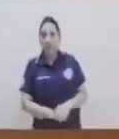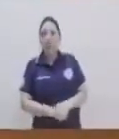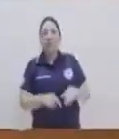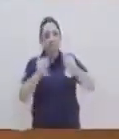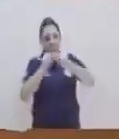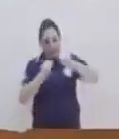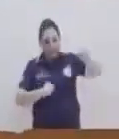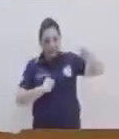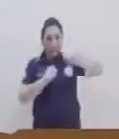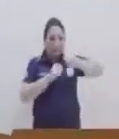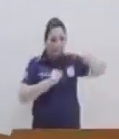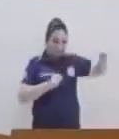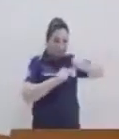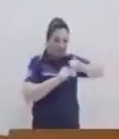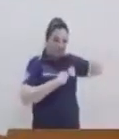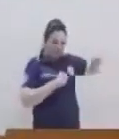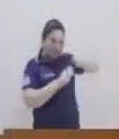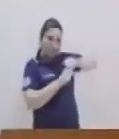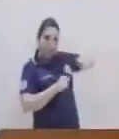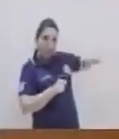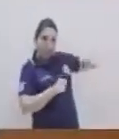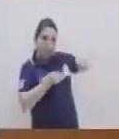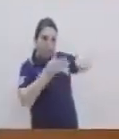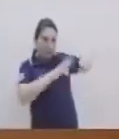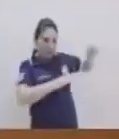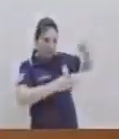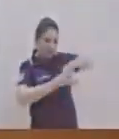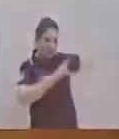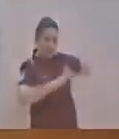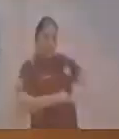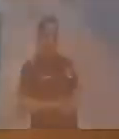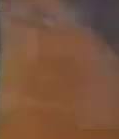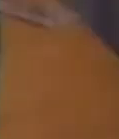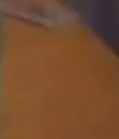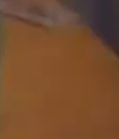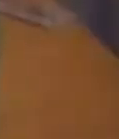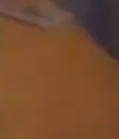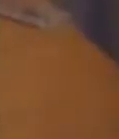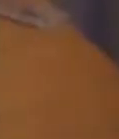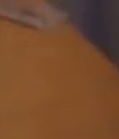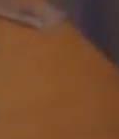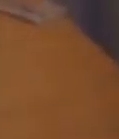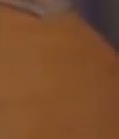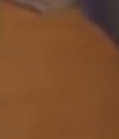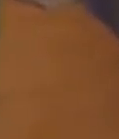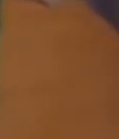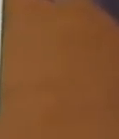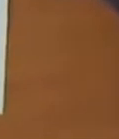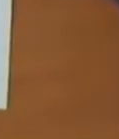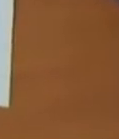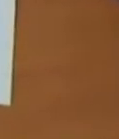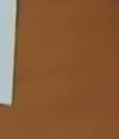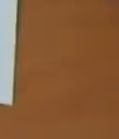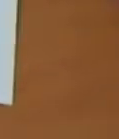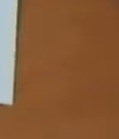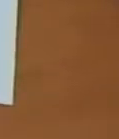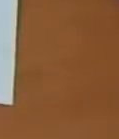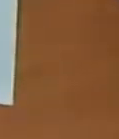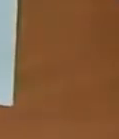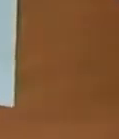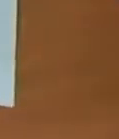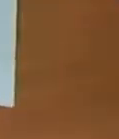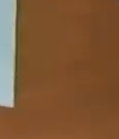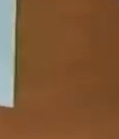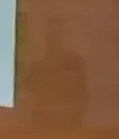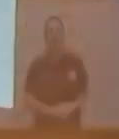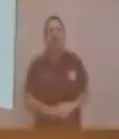O sea, cada línea va a ser nuestro... Partiendo de ahí vamos a empezar el siguiente doblez. Y así sucesivamente. Así